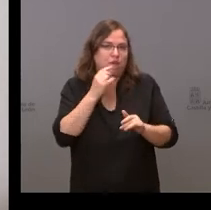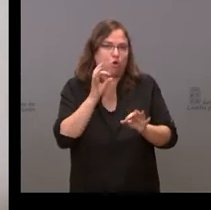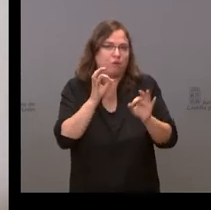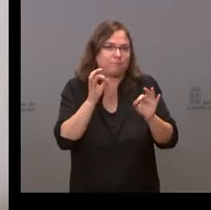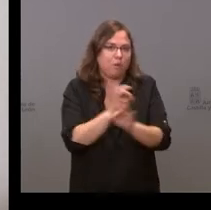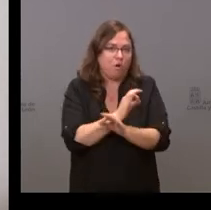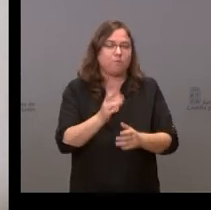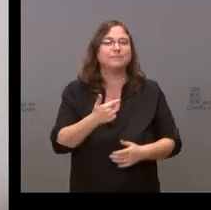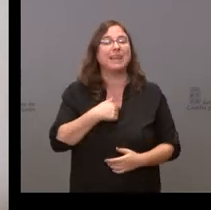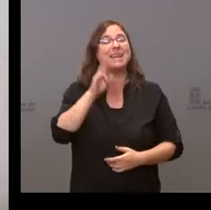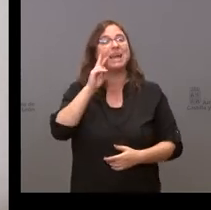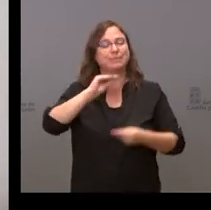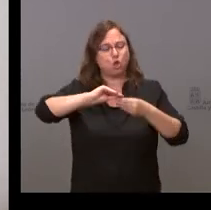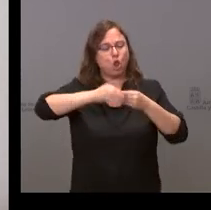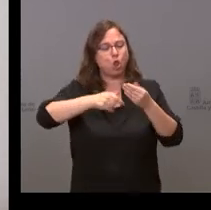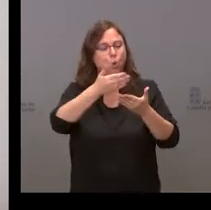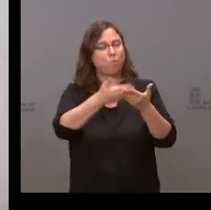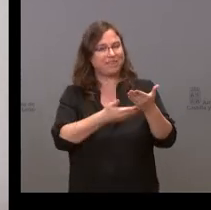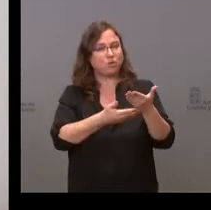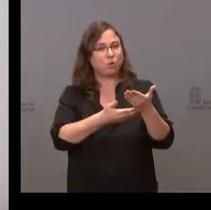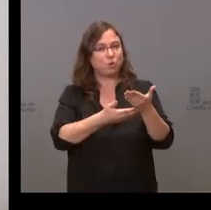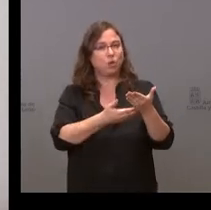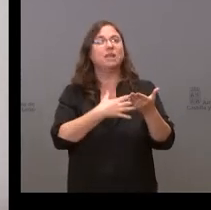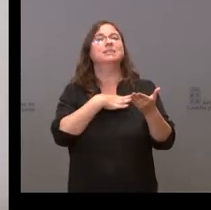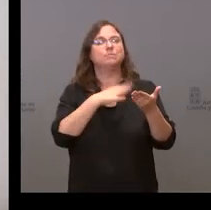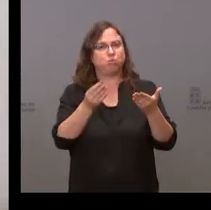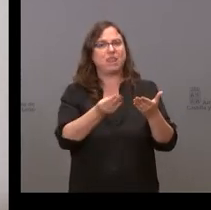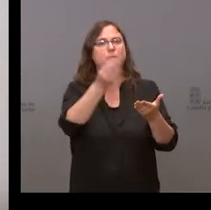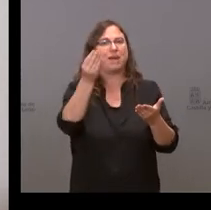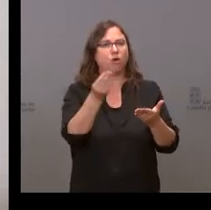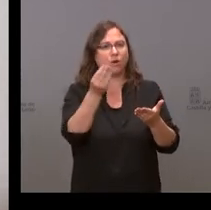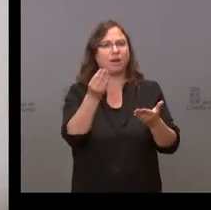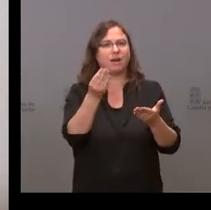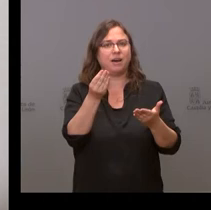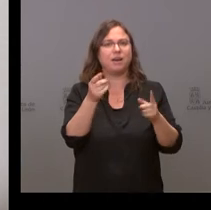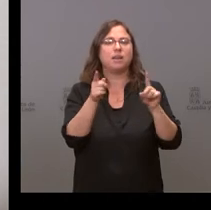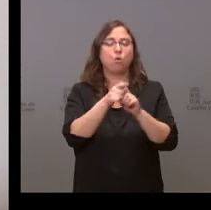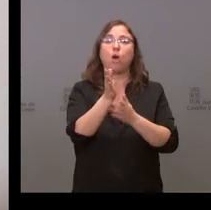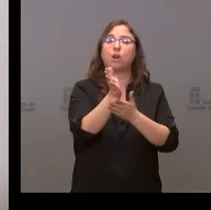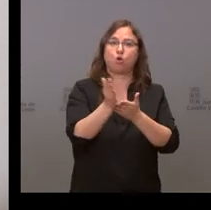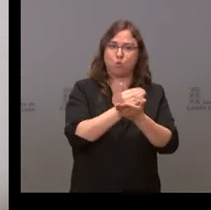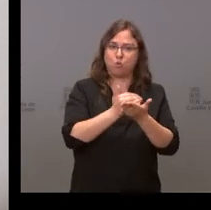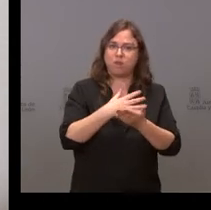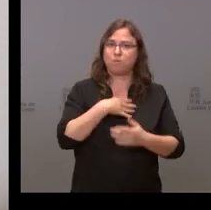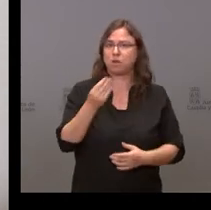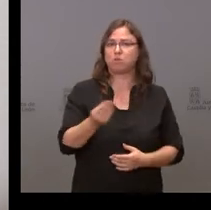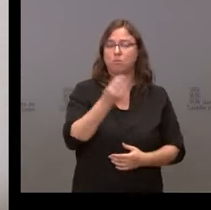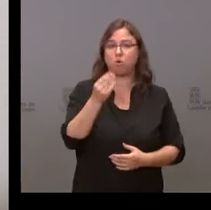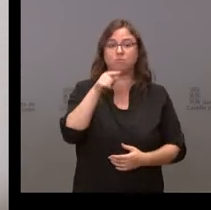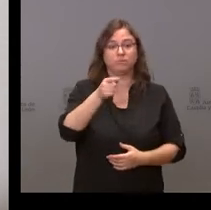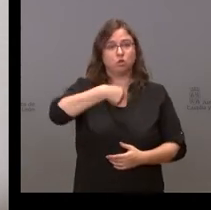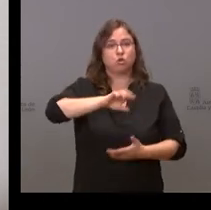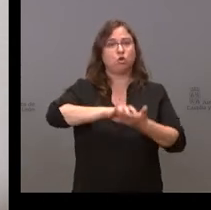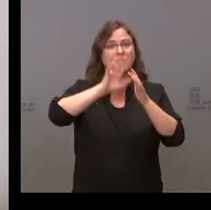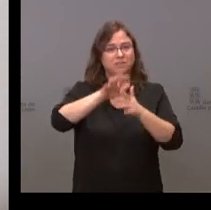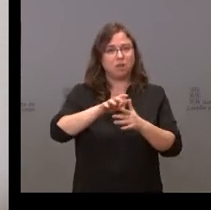documento que permite la mejora sustancial por parte de las comunidades autónomas y ahí desde Castilla y